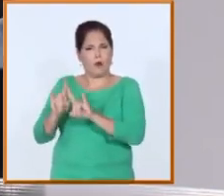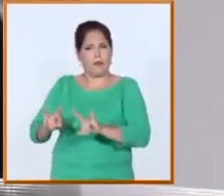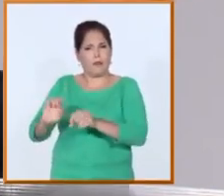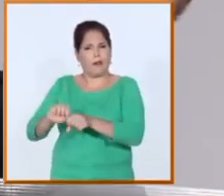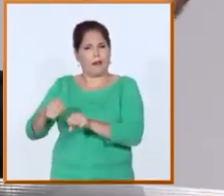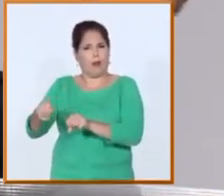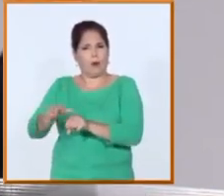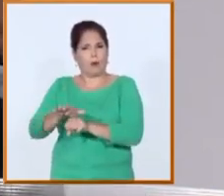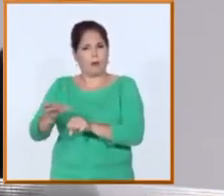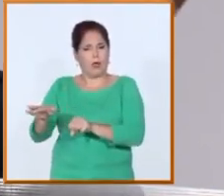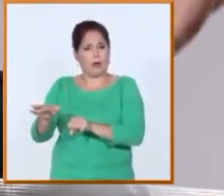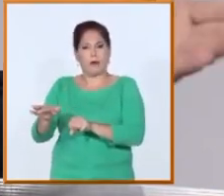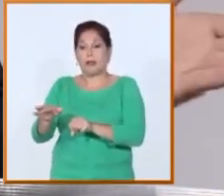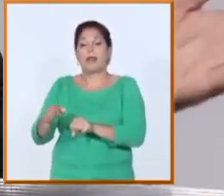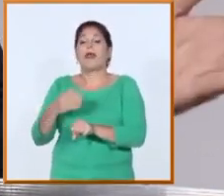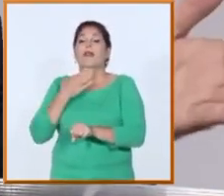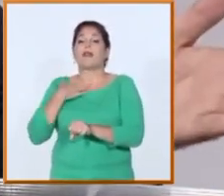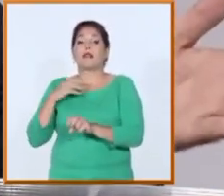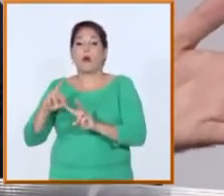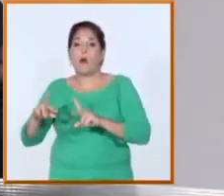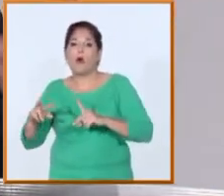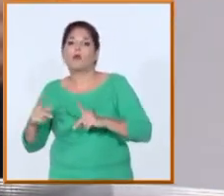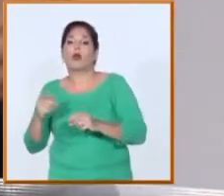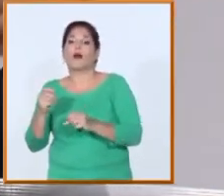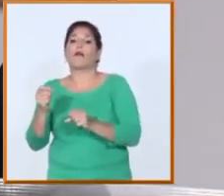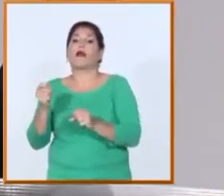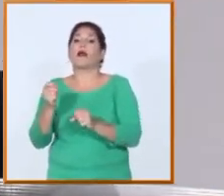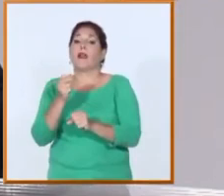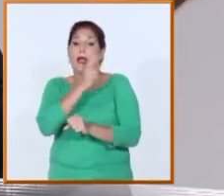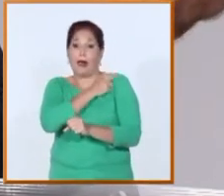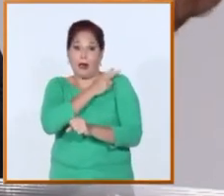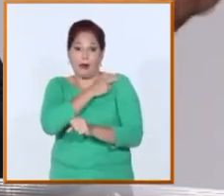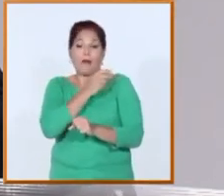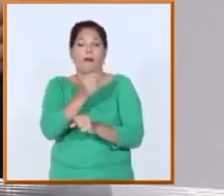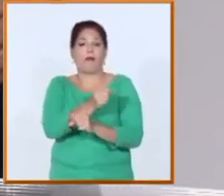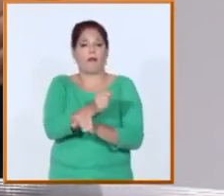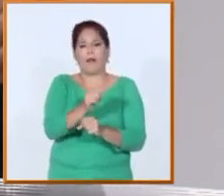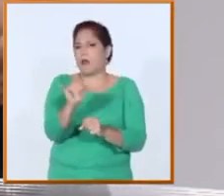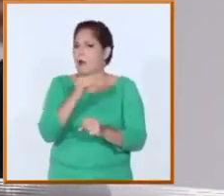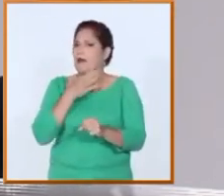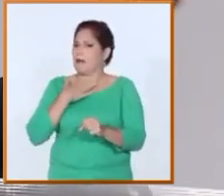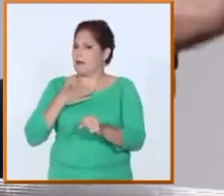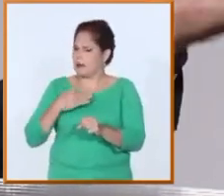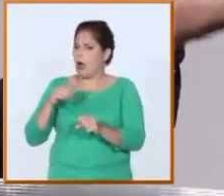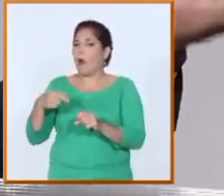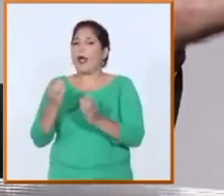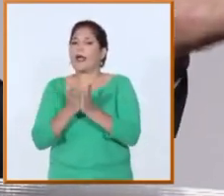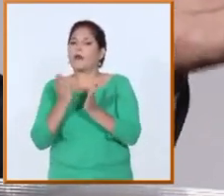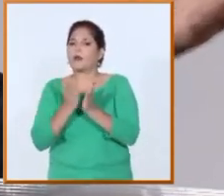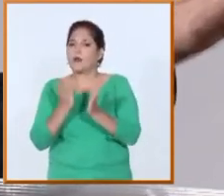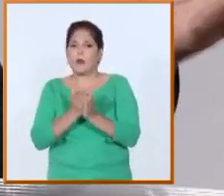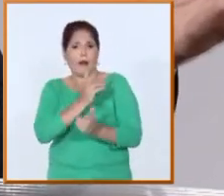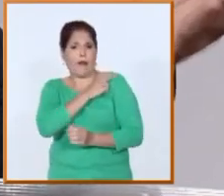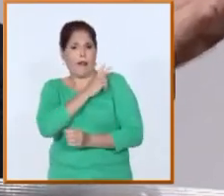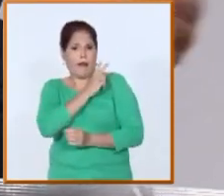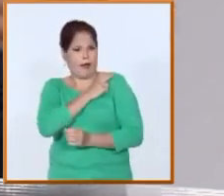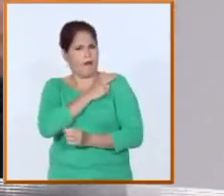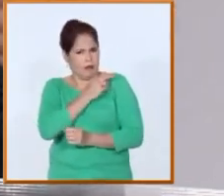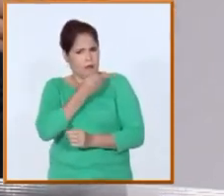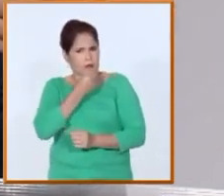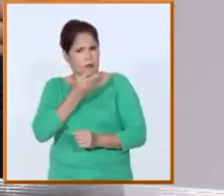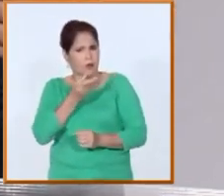puede ser dirigentes tenemos muchos dirigentes en nuestro curso por encuentro yo creo que tenemos que aspirar a que la mayor parte de nuestros cuadros dirigentes en todo el país